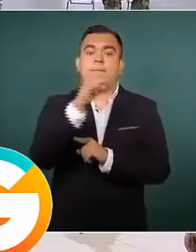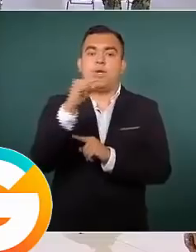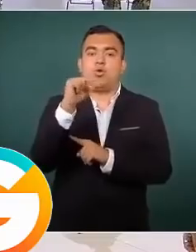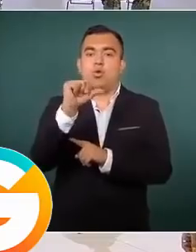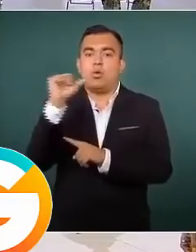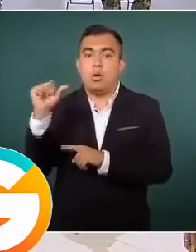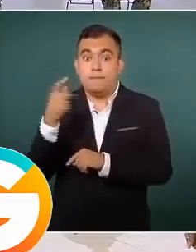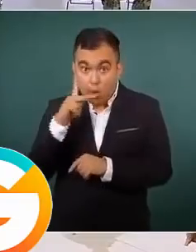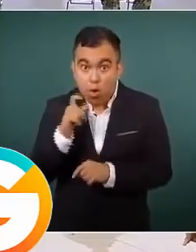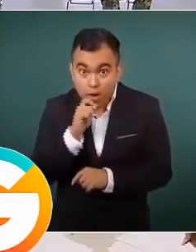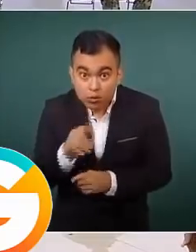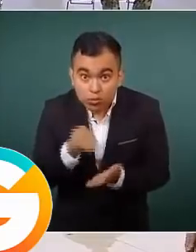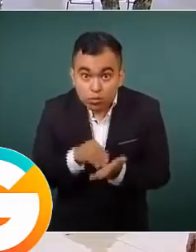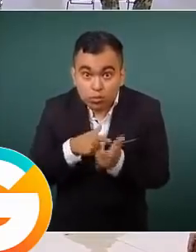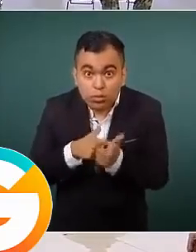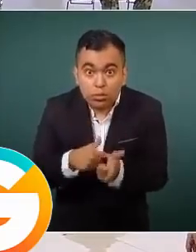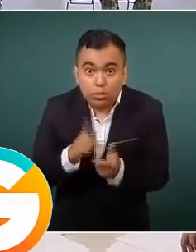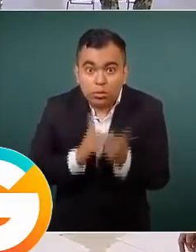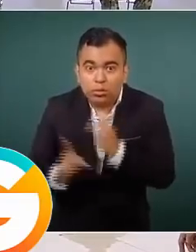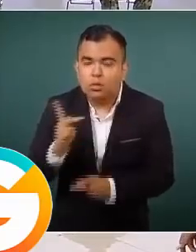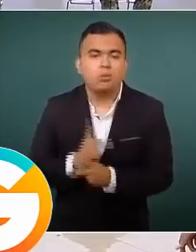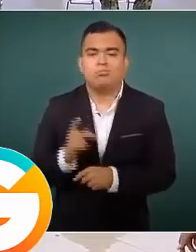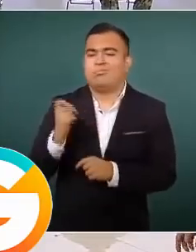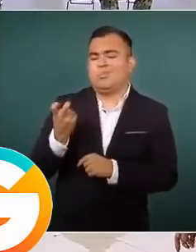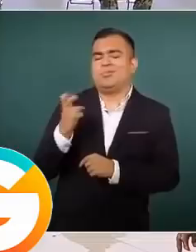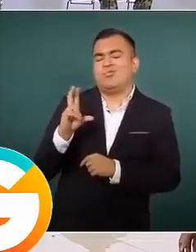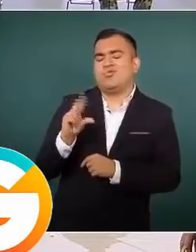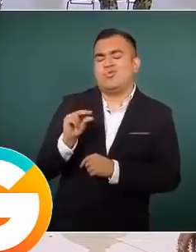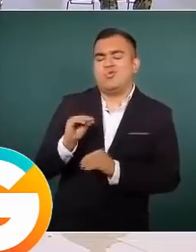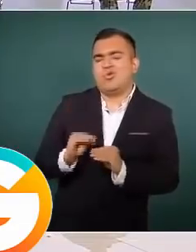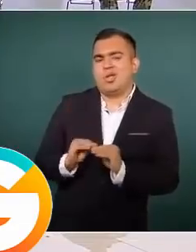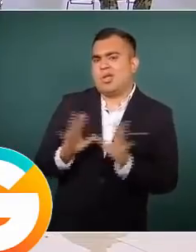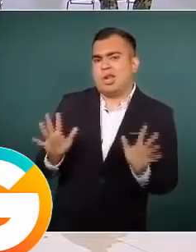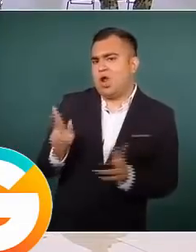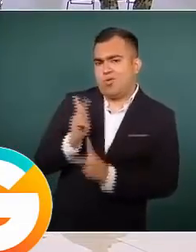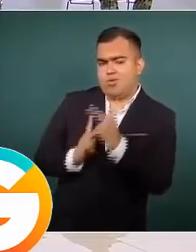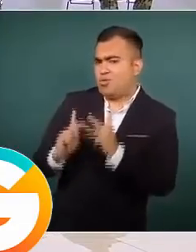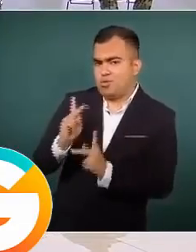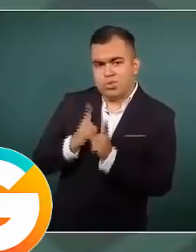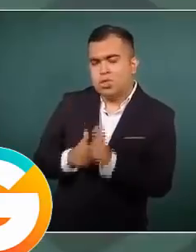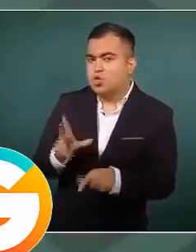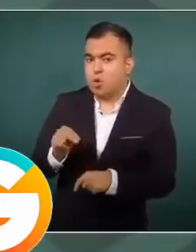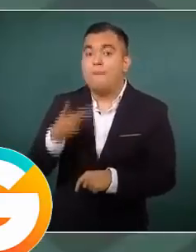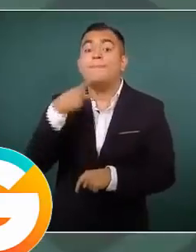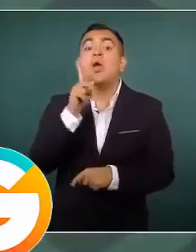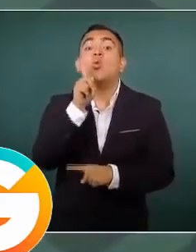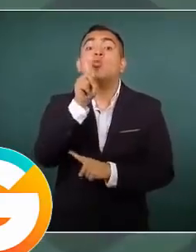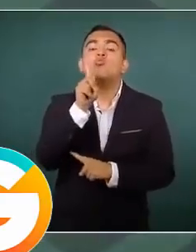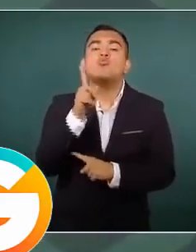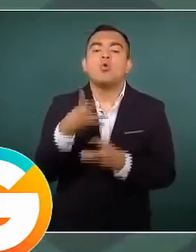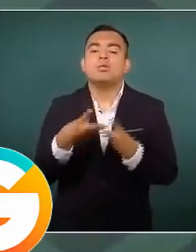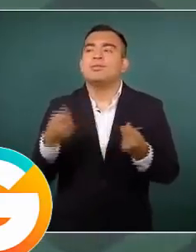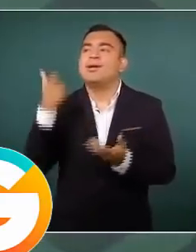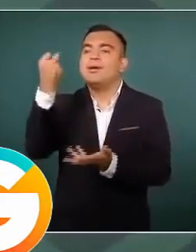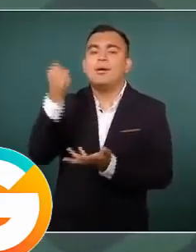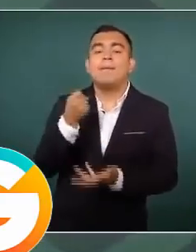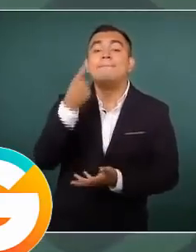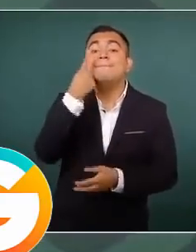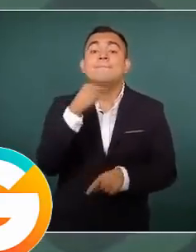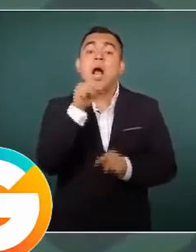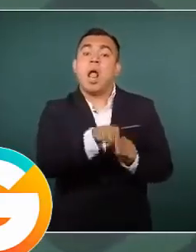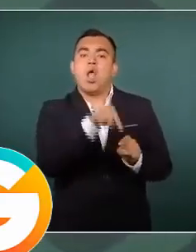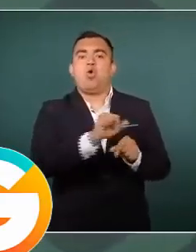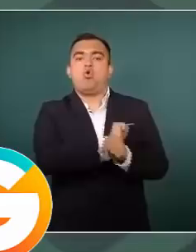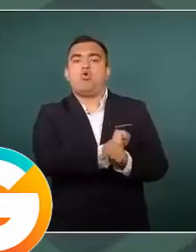seguiría endeudándose. Por supuesto que no es la ruta, nosotros lo que resolvimos es el recurso que necesitamos para enfrentar la emergencia